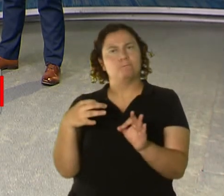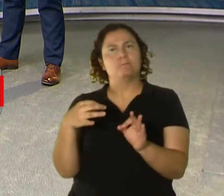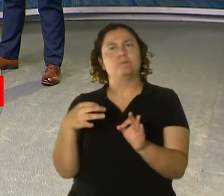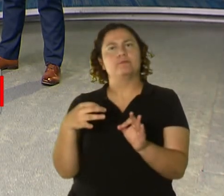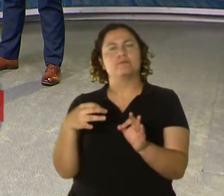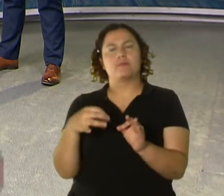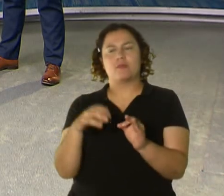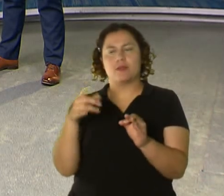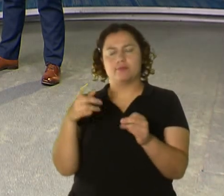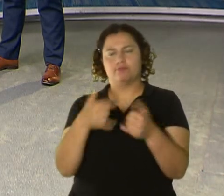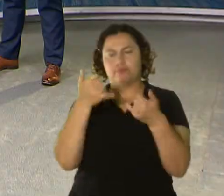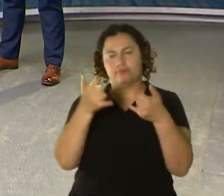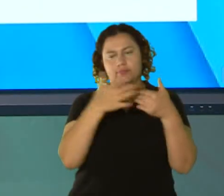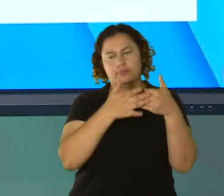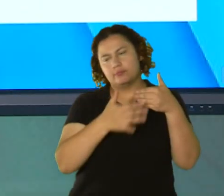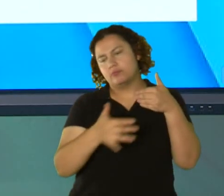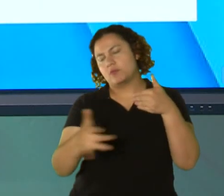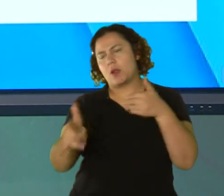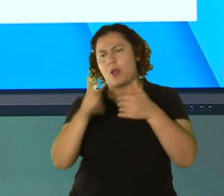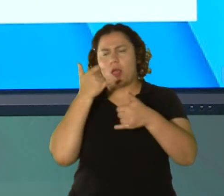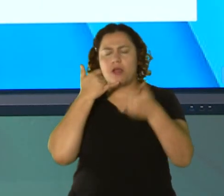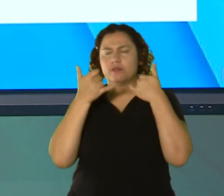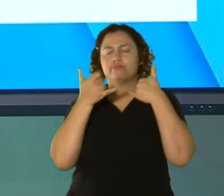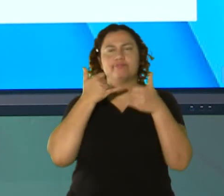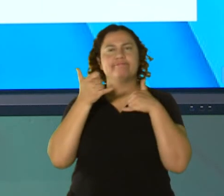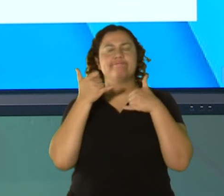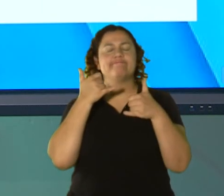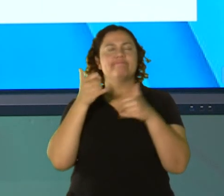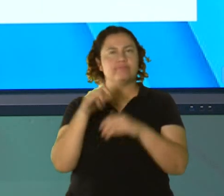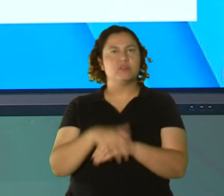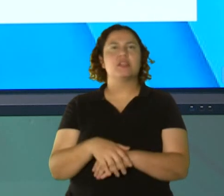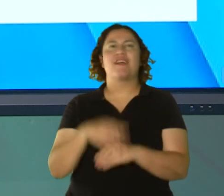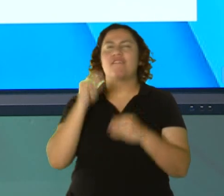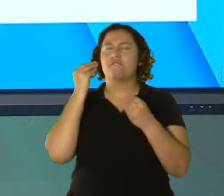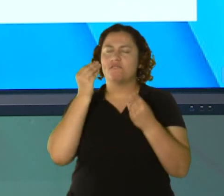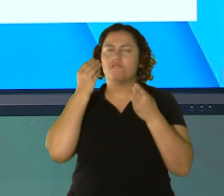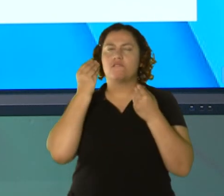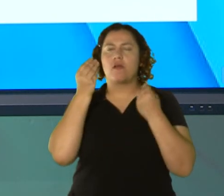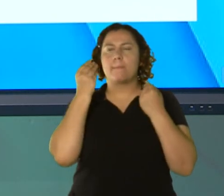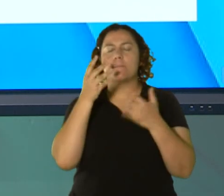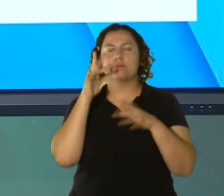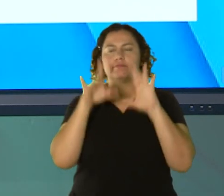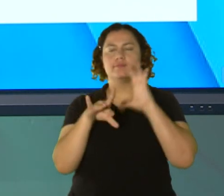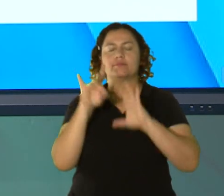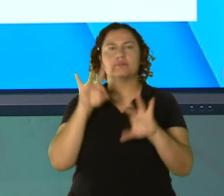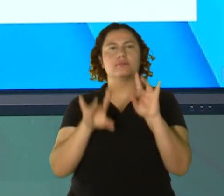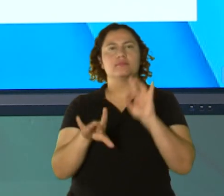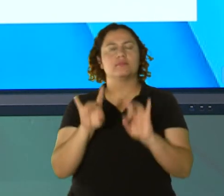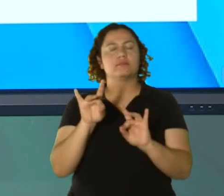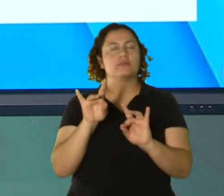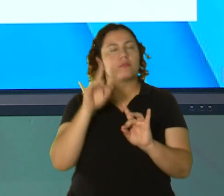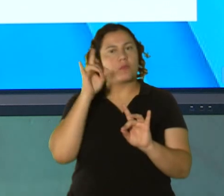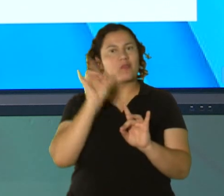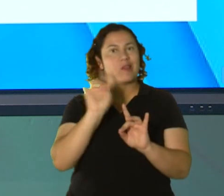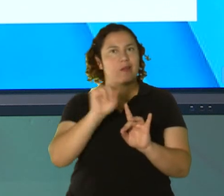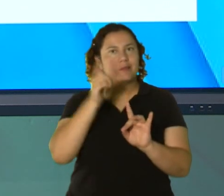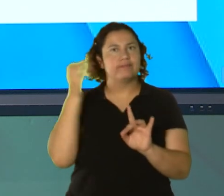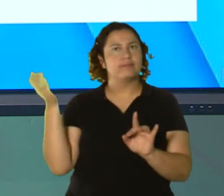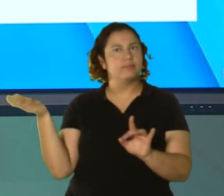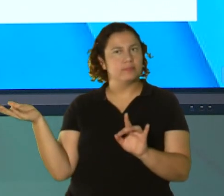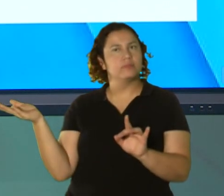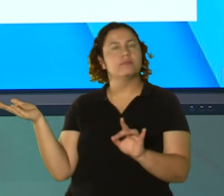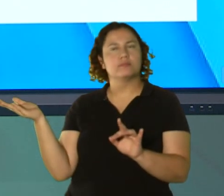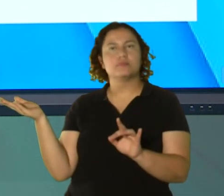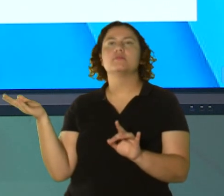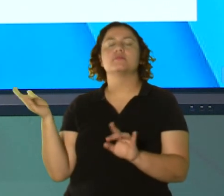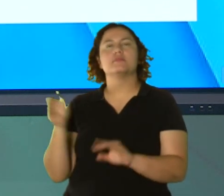hoy van a sonar los números telefónicos y van a dar información para brindar información de dónde se encuentra el paradero